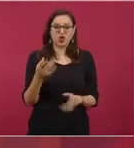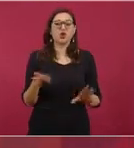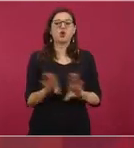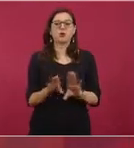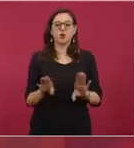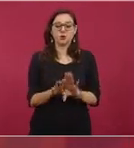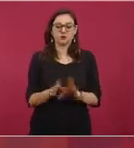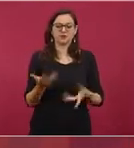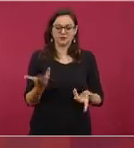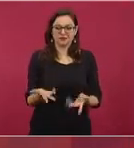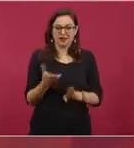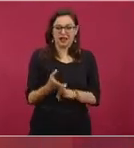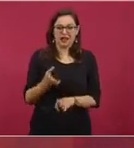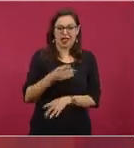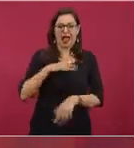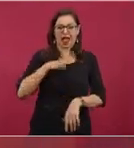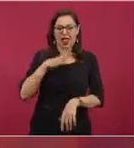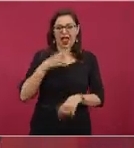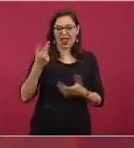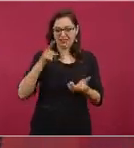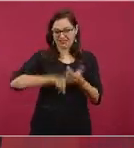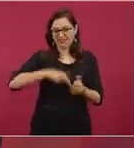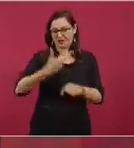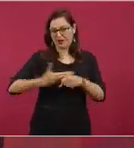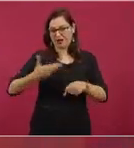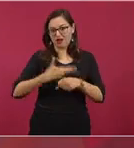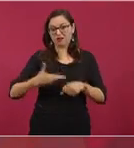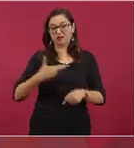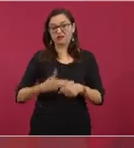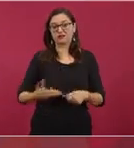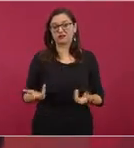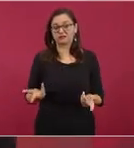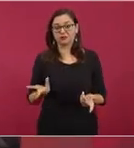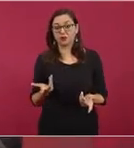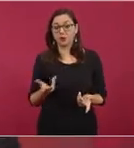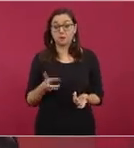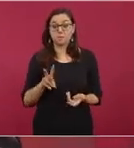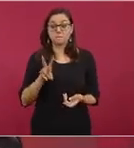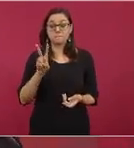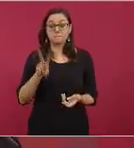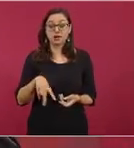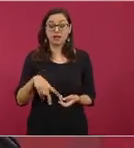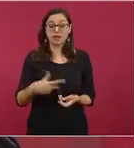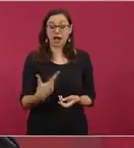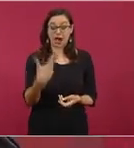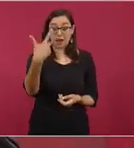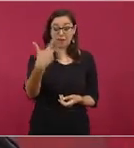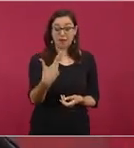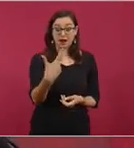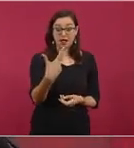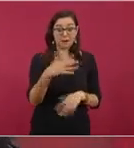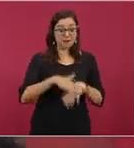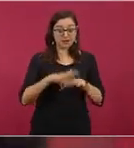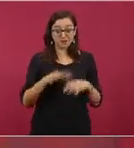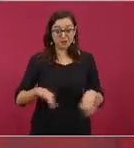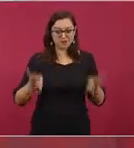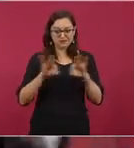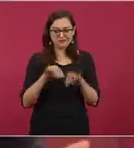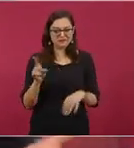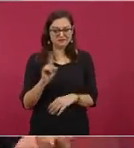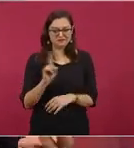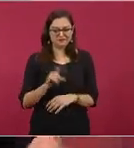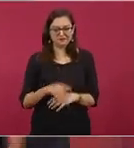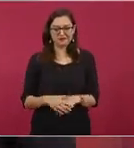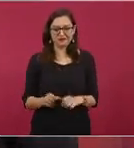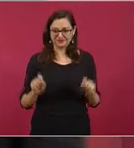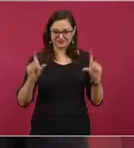idea más clara de que no es la panacea, la cámara, y que todo es